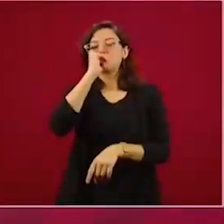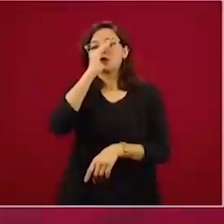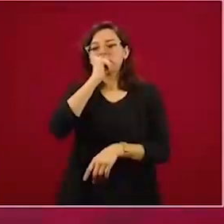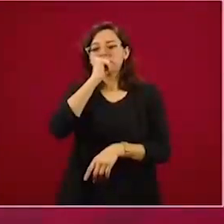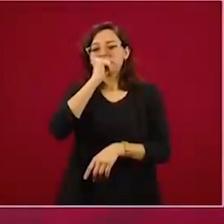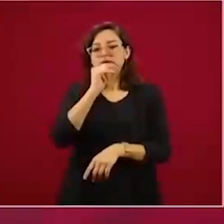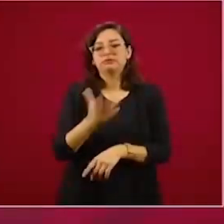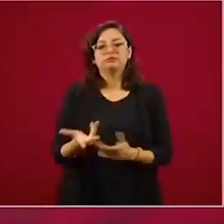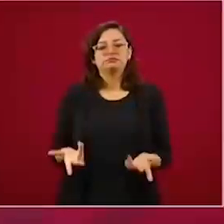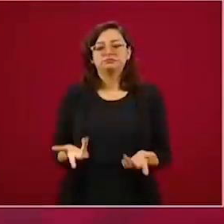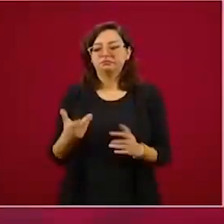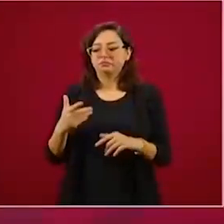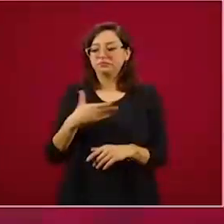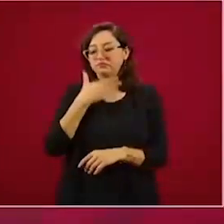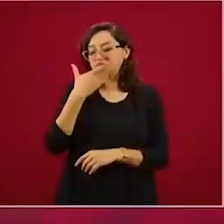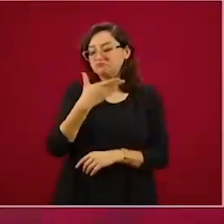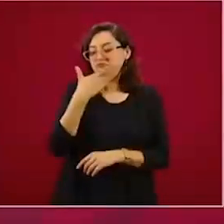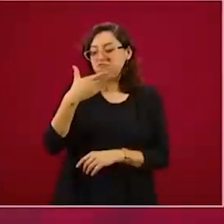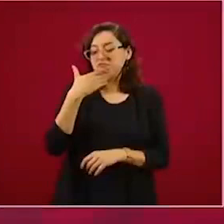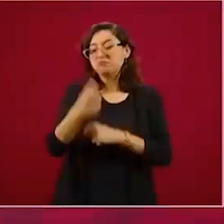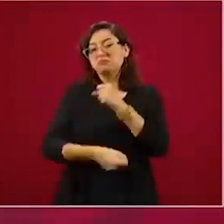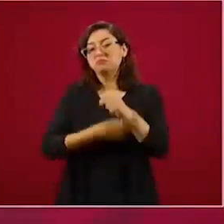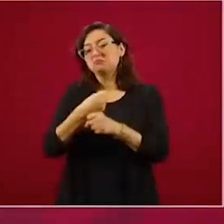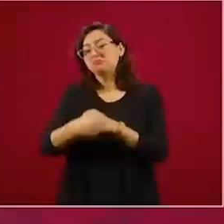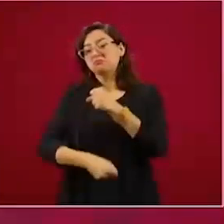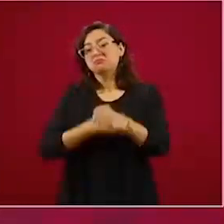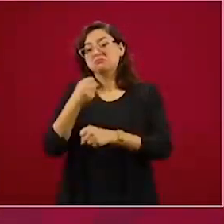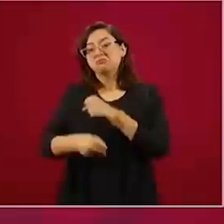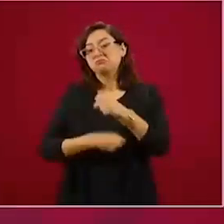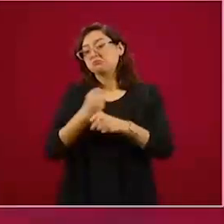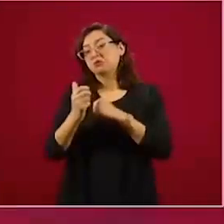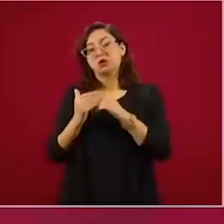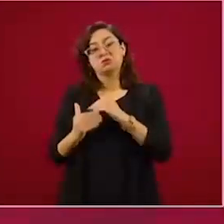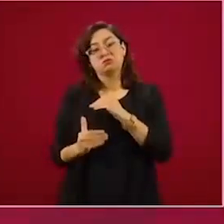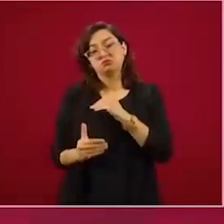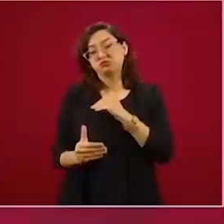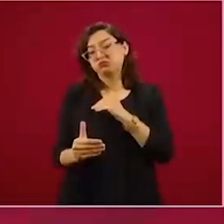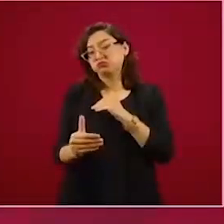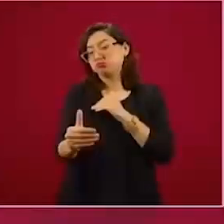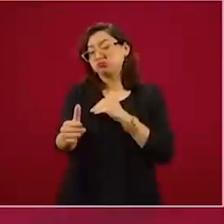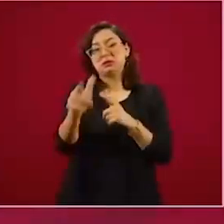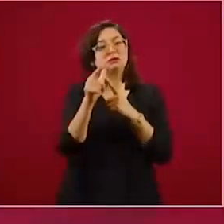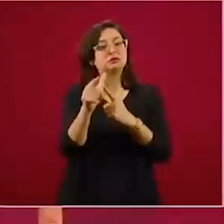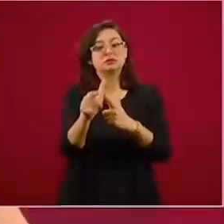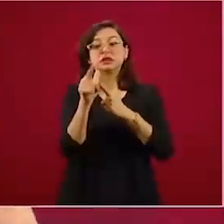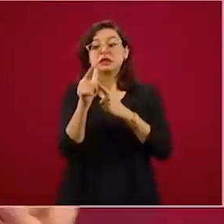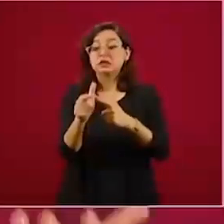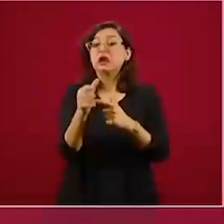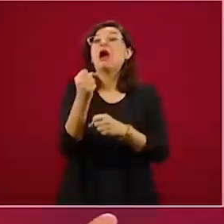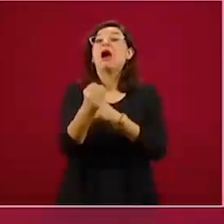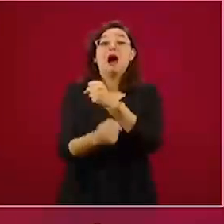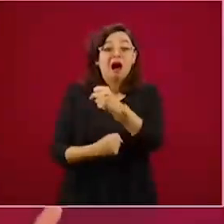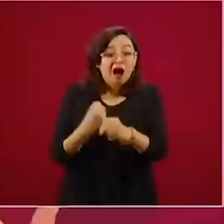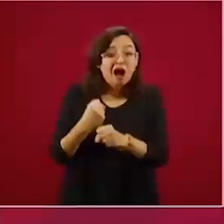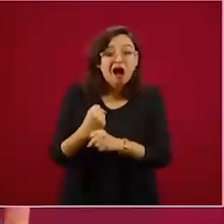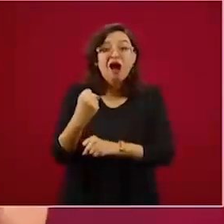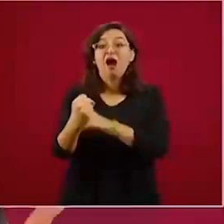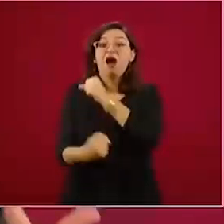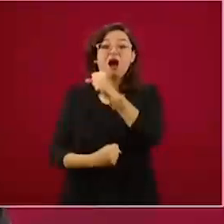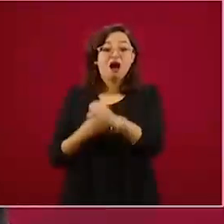no deberemos quitar en muchos años, en años, porque nos permitirán